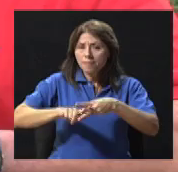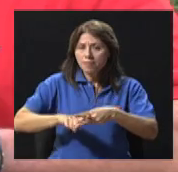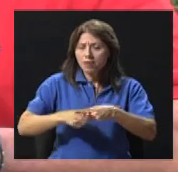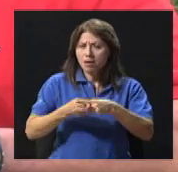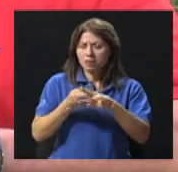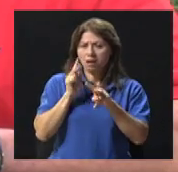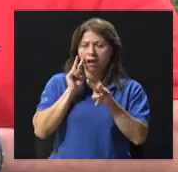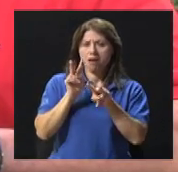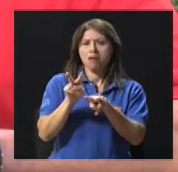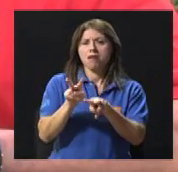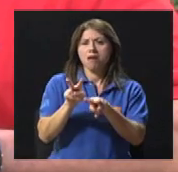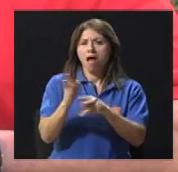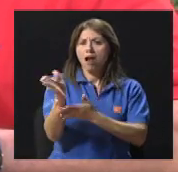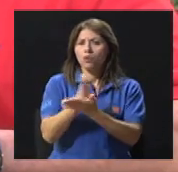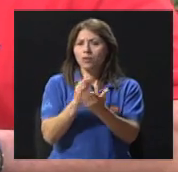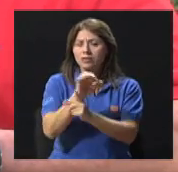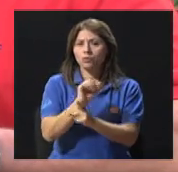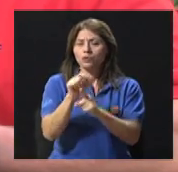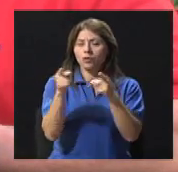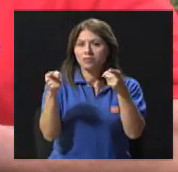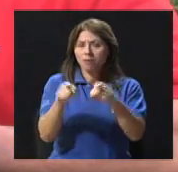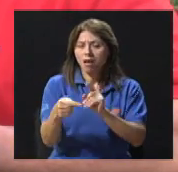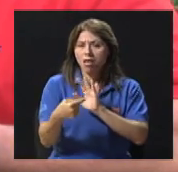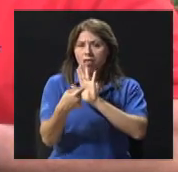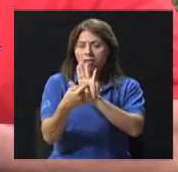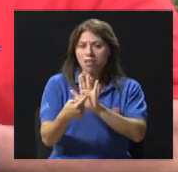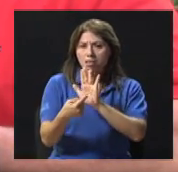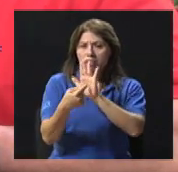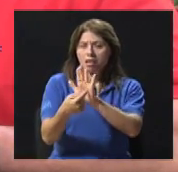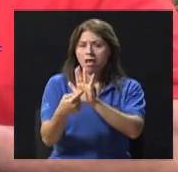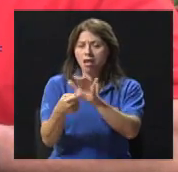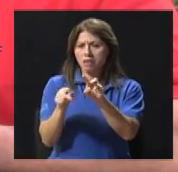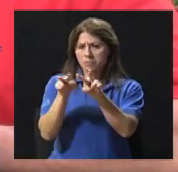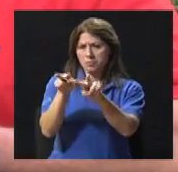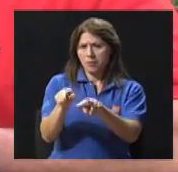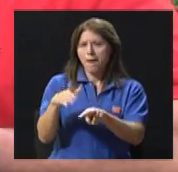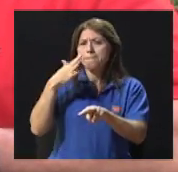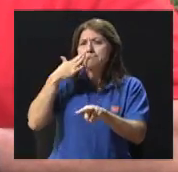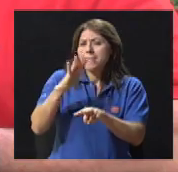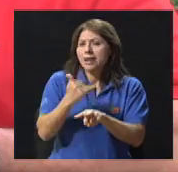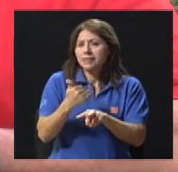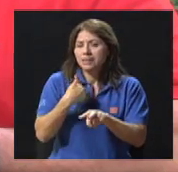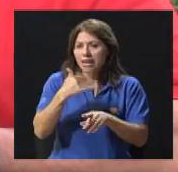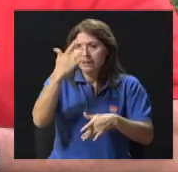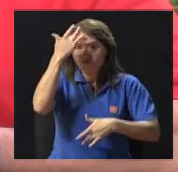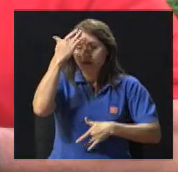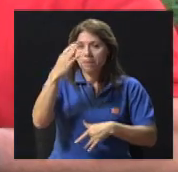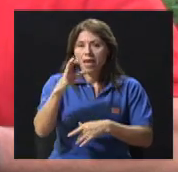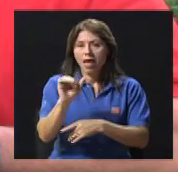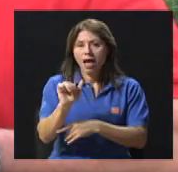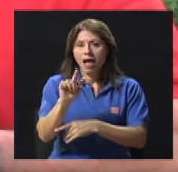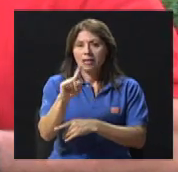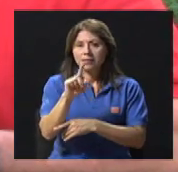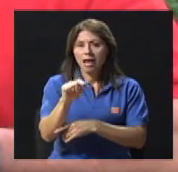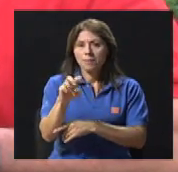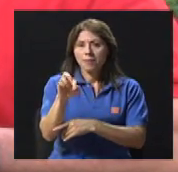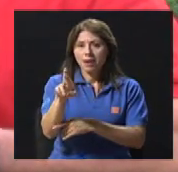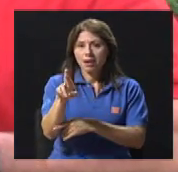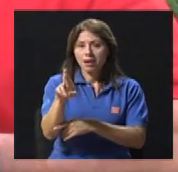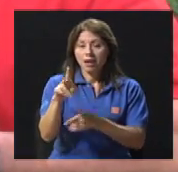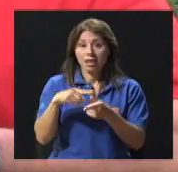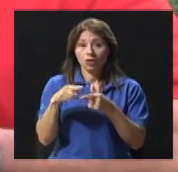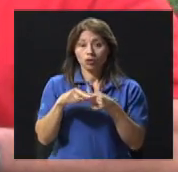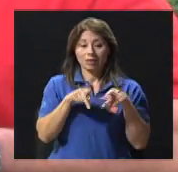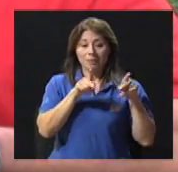manifestaciones que podrían coincidir con esta enfermedad, el familiar o la persona más